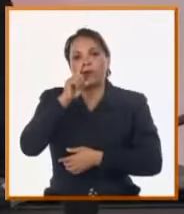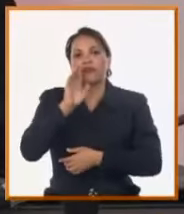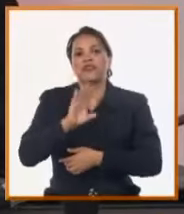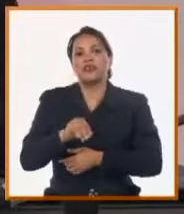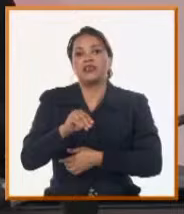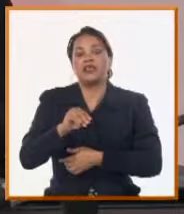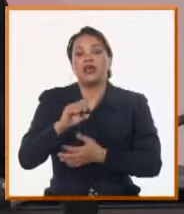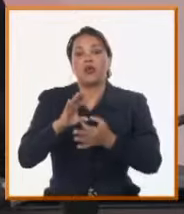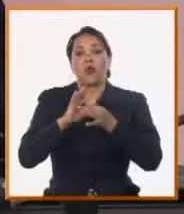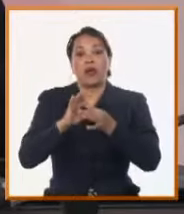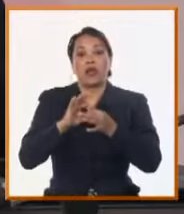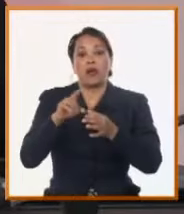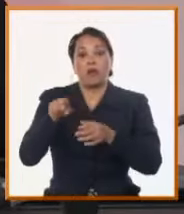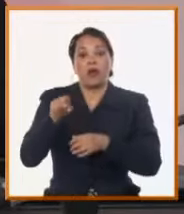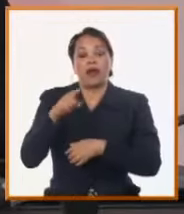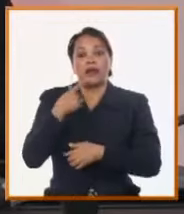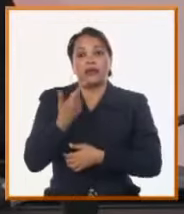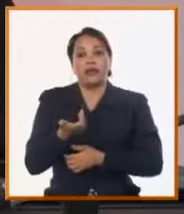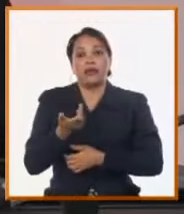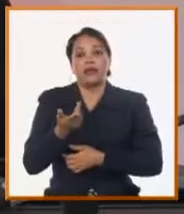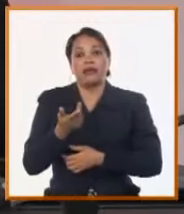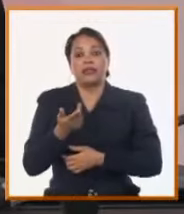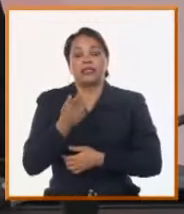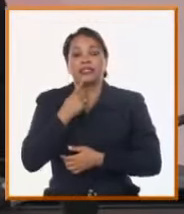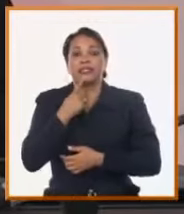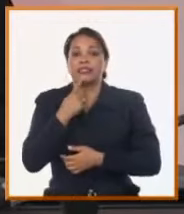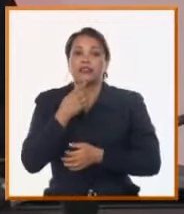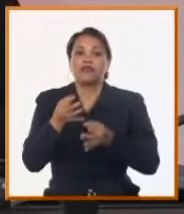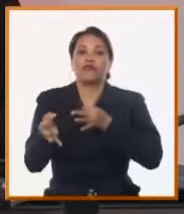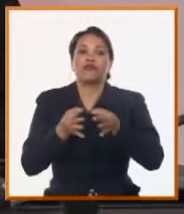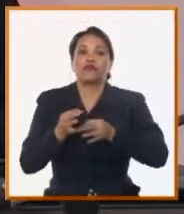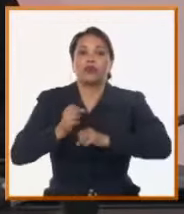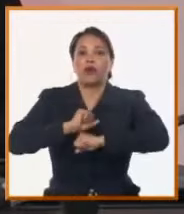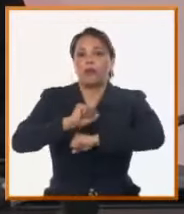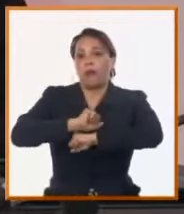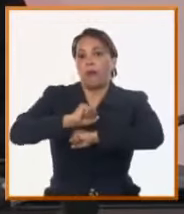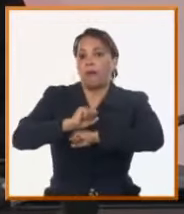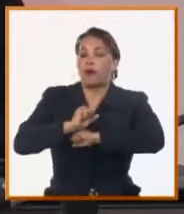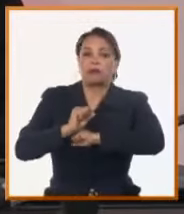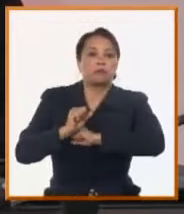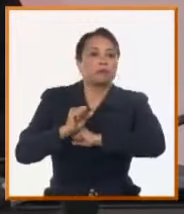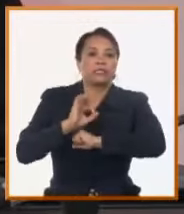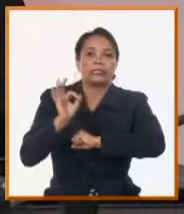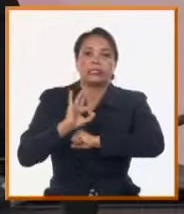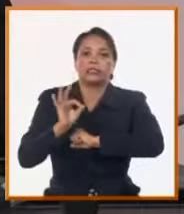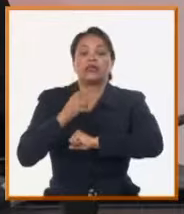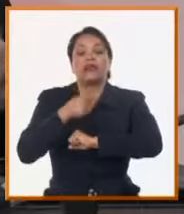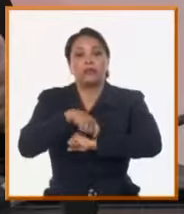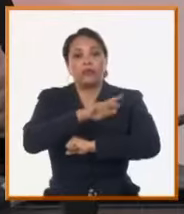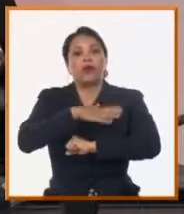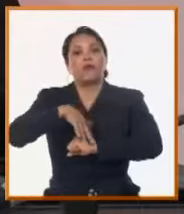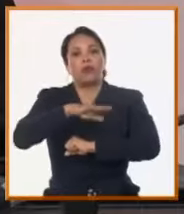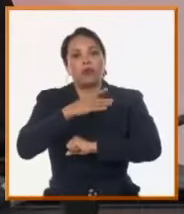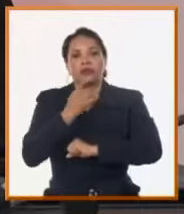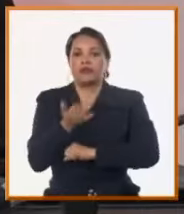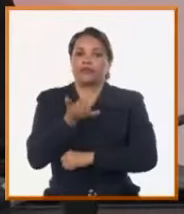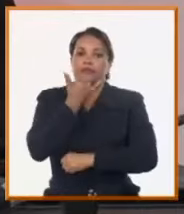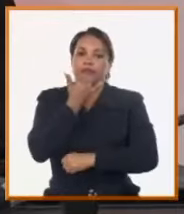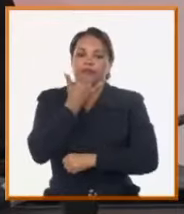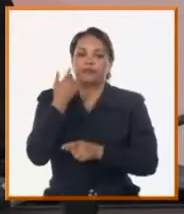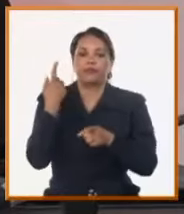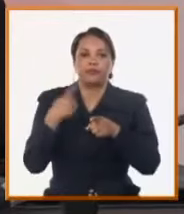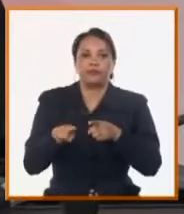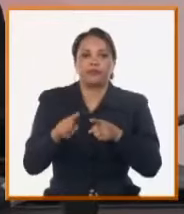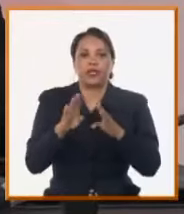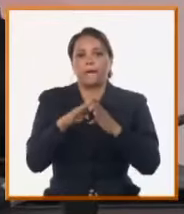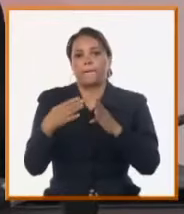Guanabo hace tres años dejó de funcionar la desalinizadora y que eso es un problema para esa población. De eso mismo habla otro que se presenta como